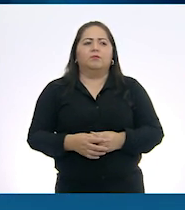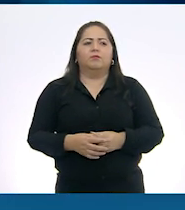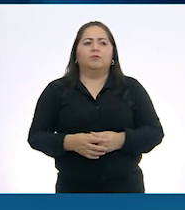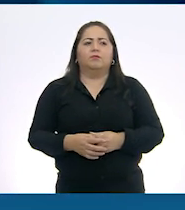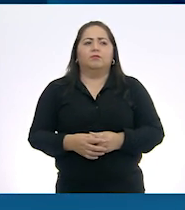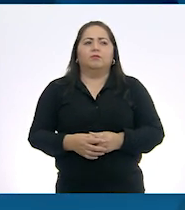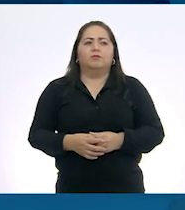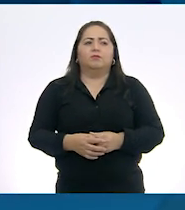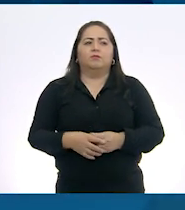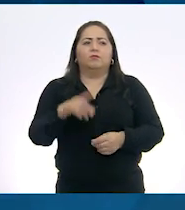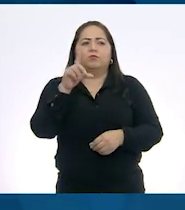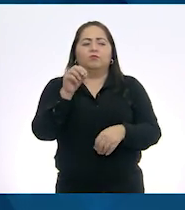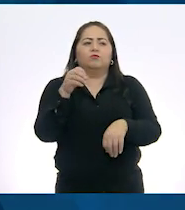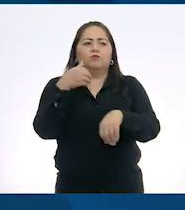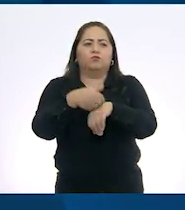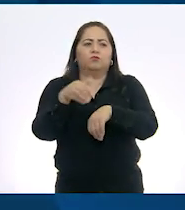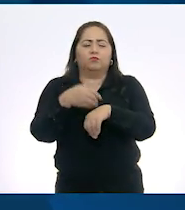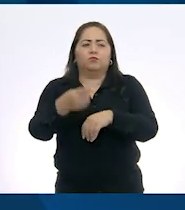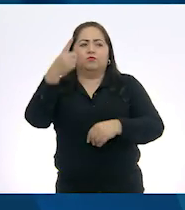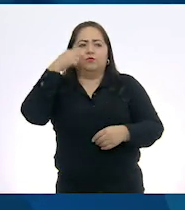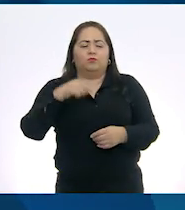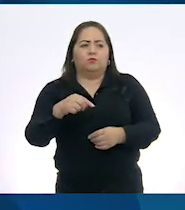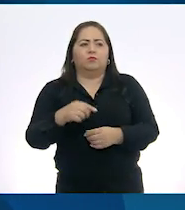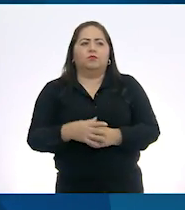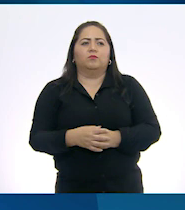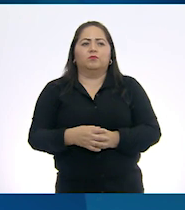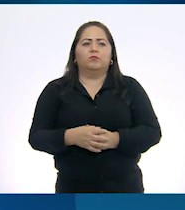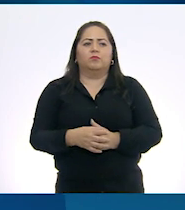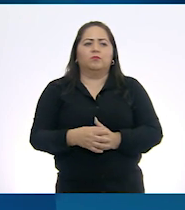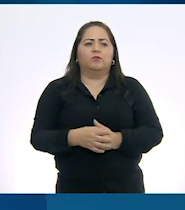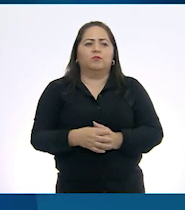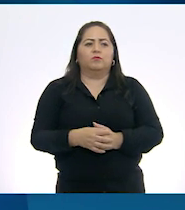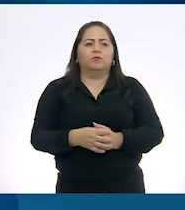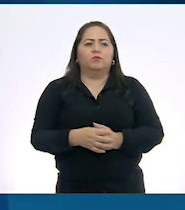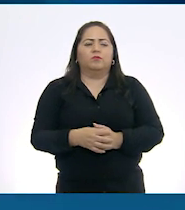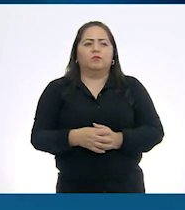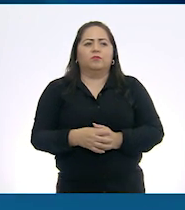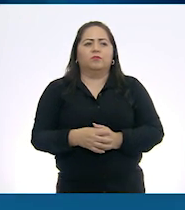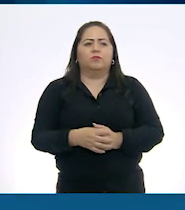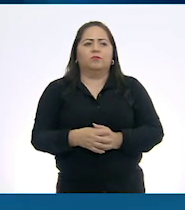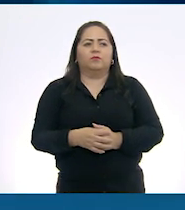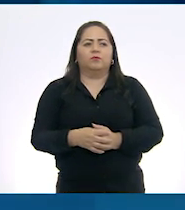Y pongo una instrucción para que pueda leerla al niño.